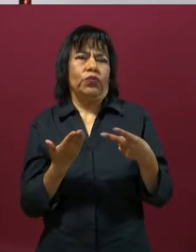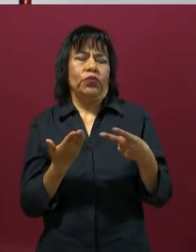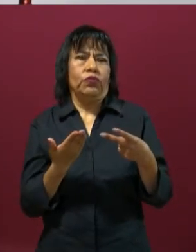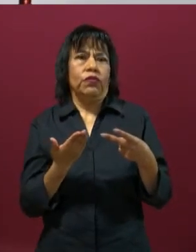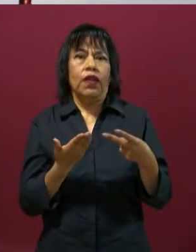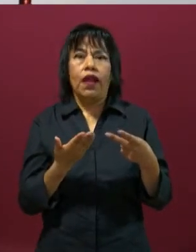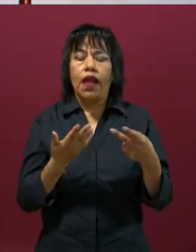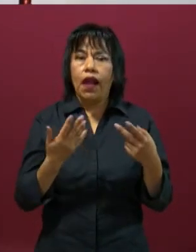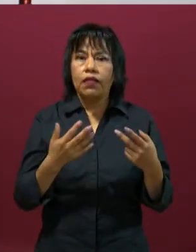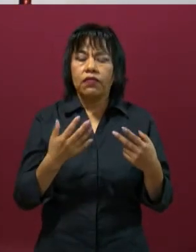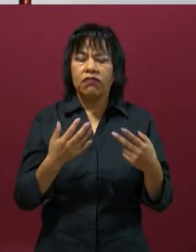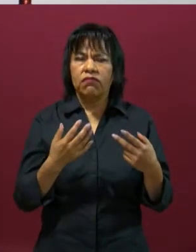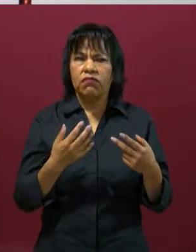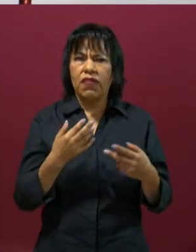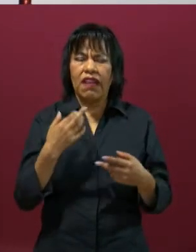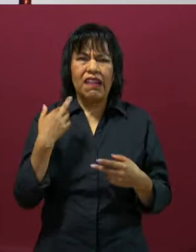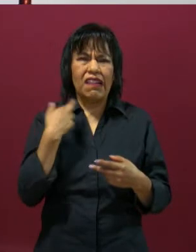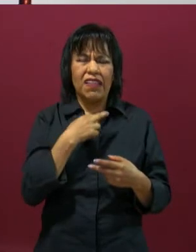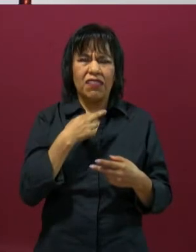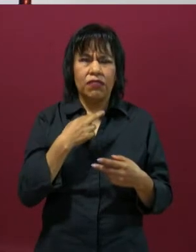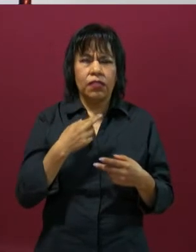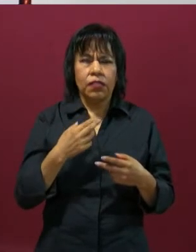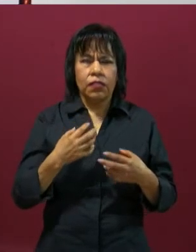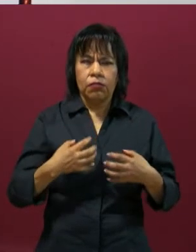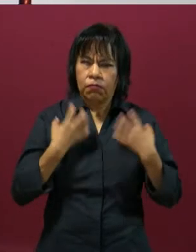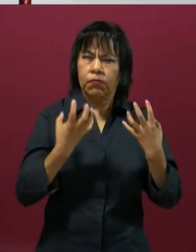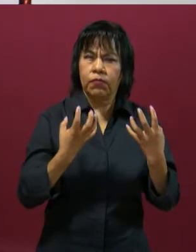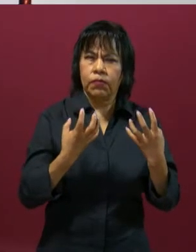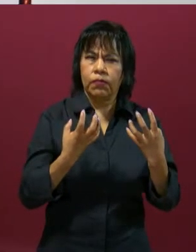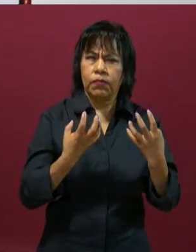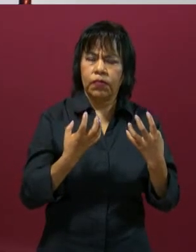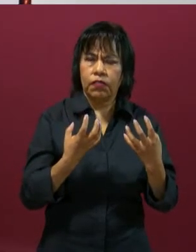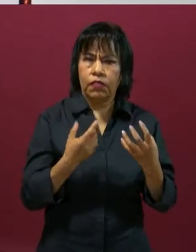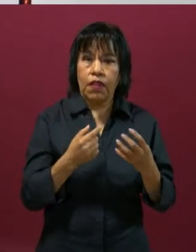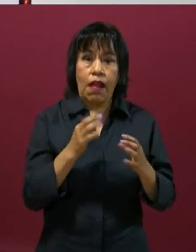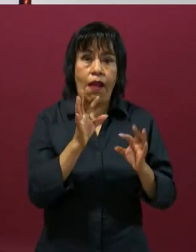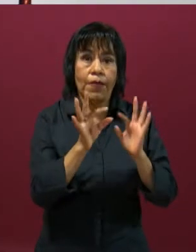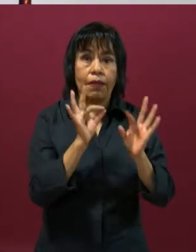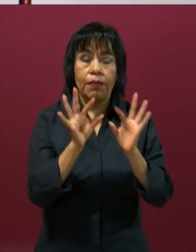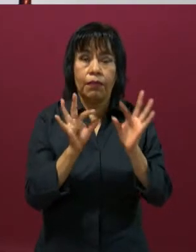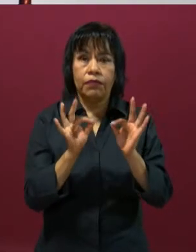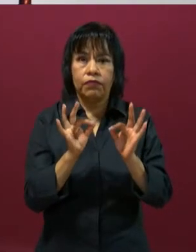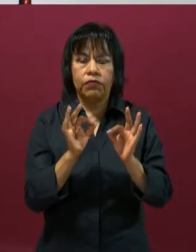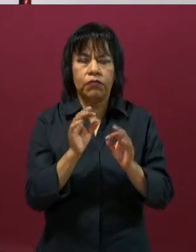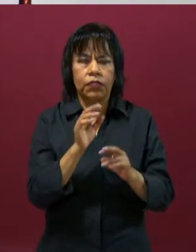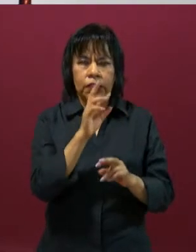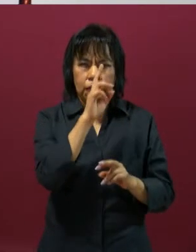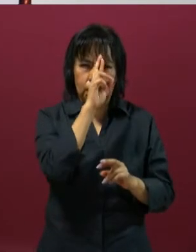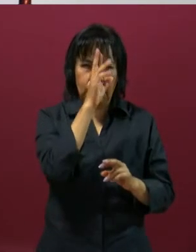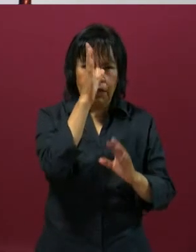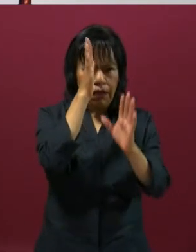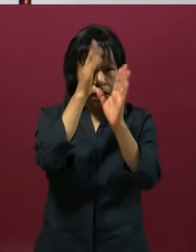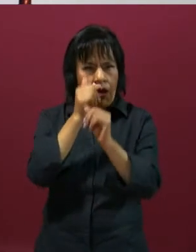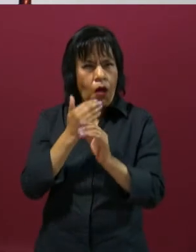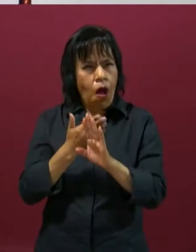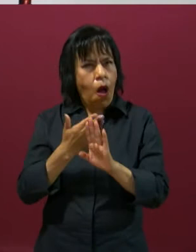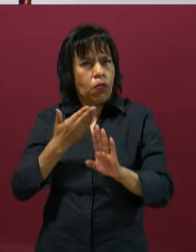la reacción que yo tuve fue de molestia. La elección que hice fue no respetar los acuerdos.